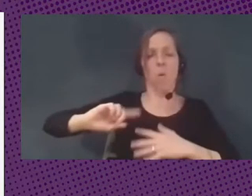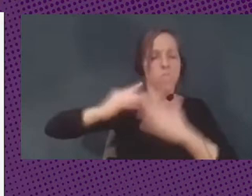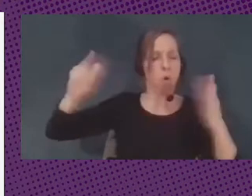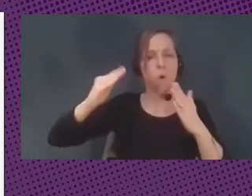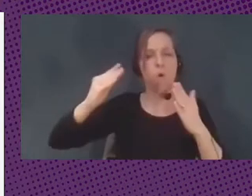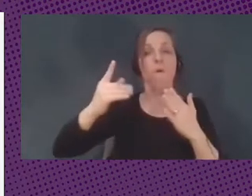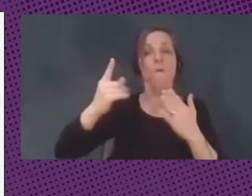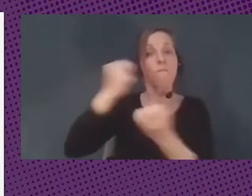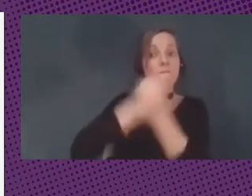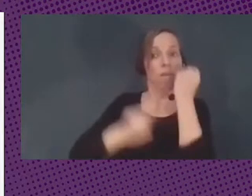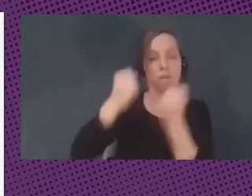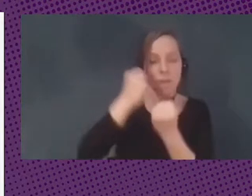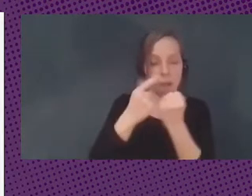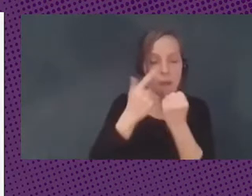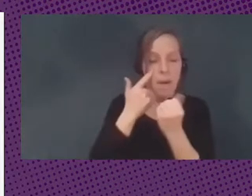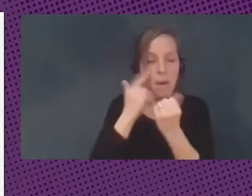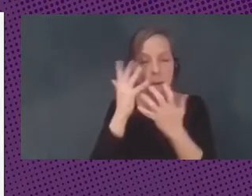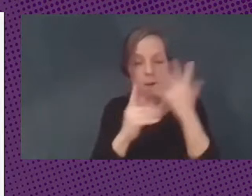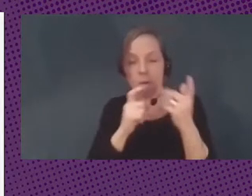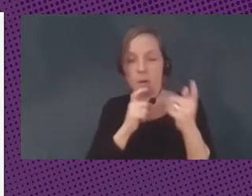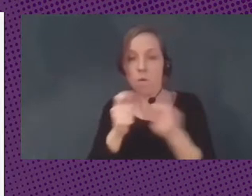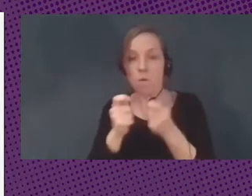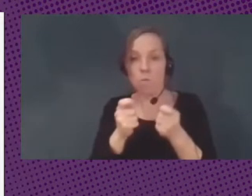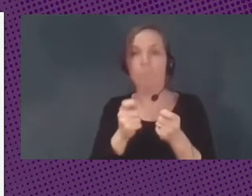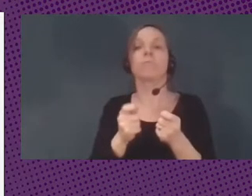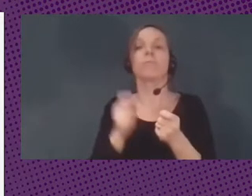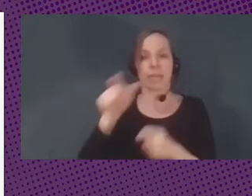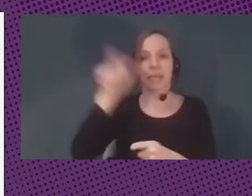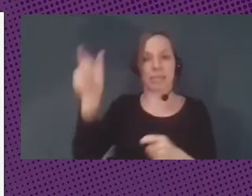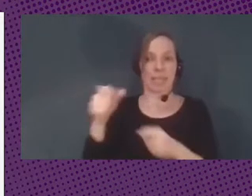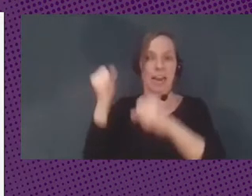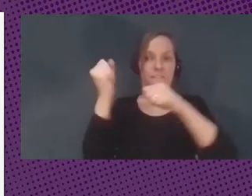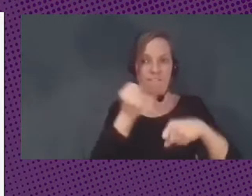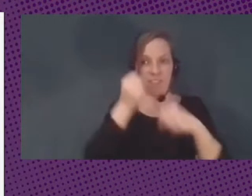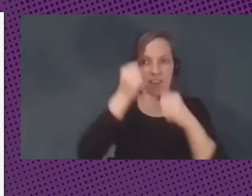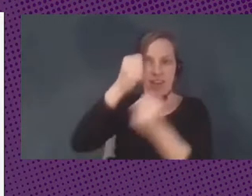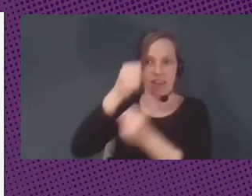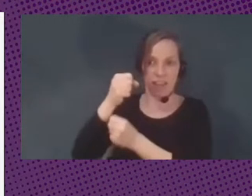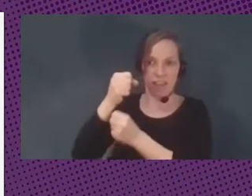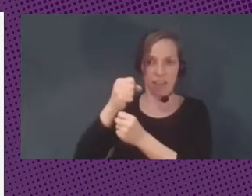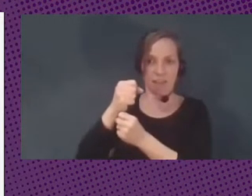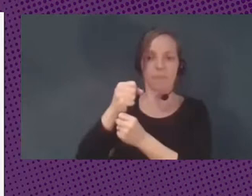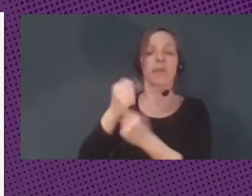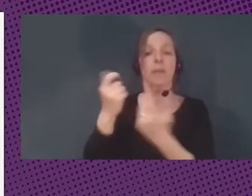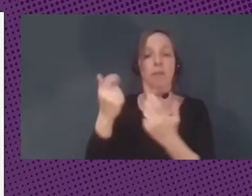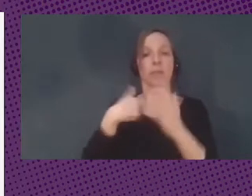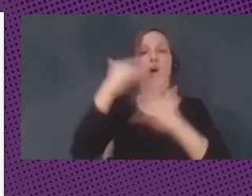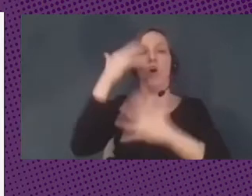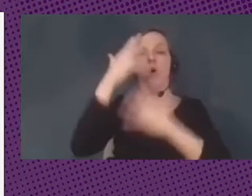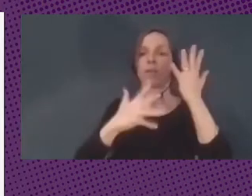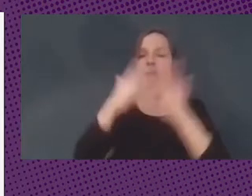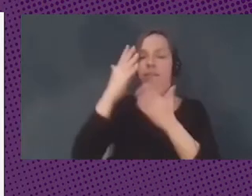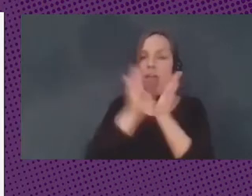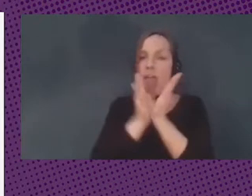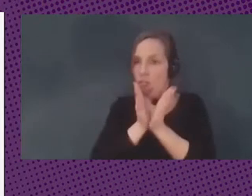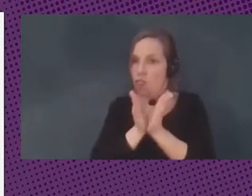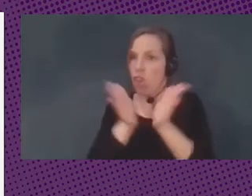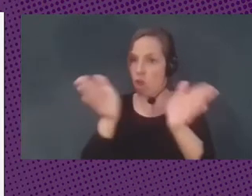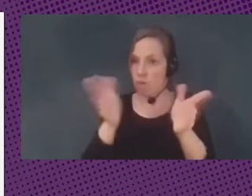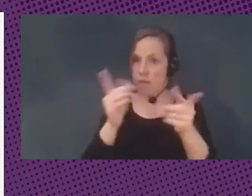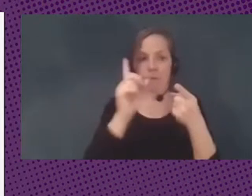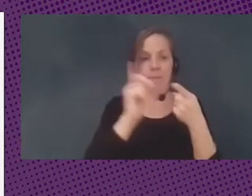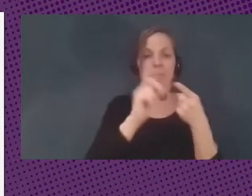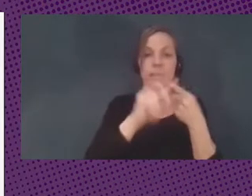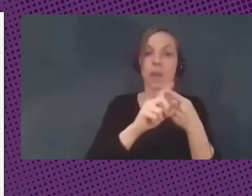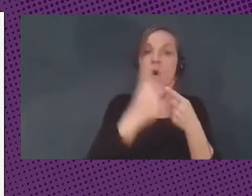fueron quienes dieron nacimiento a la contabilidad de partida doble, es decir, registrar un